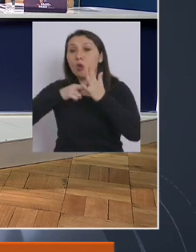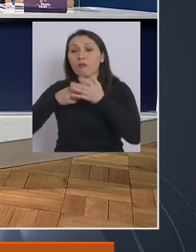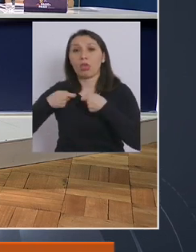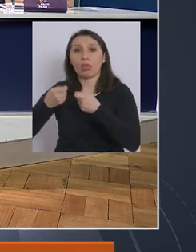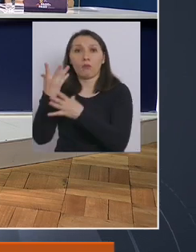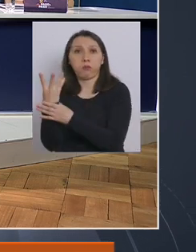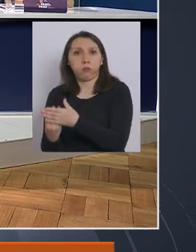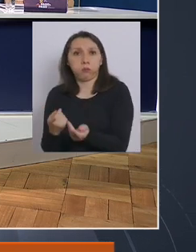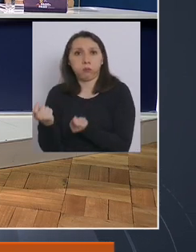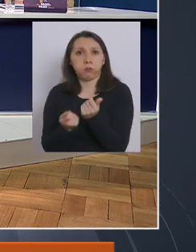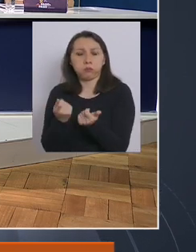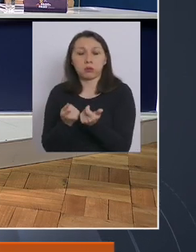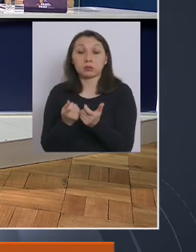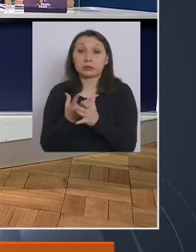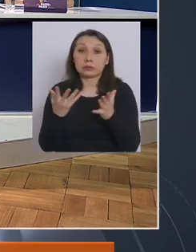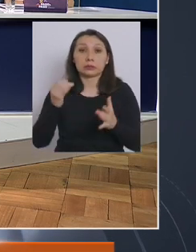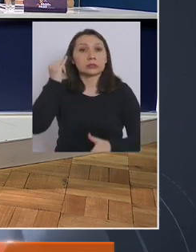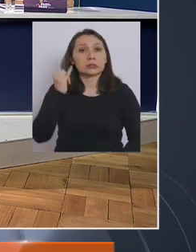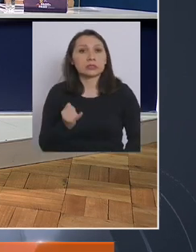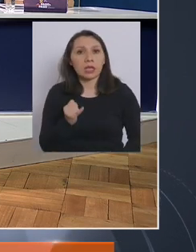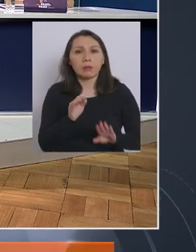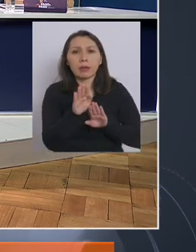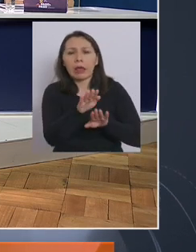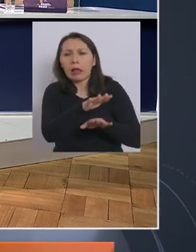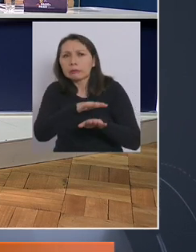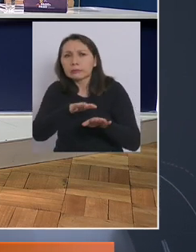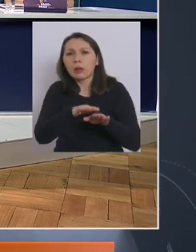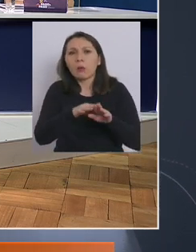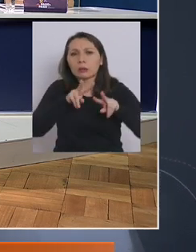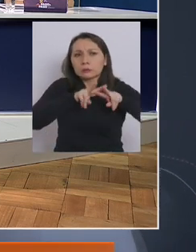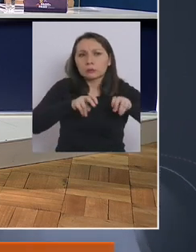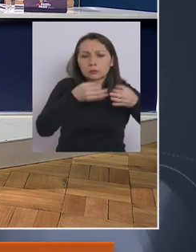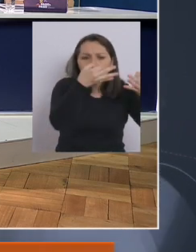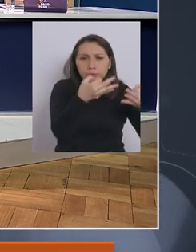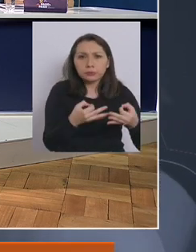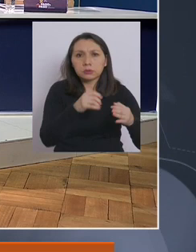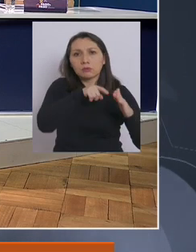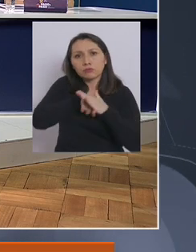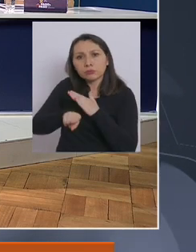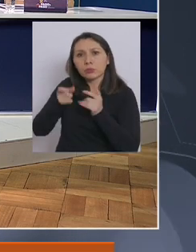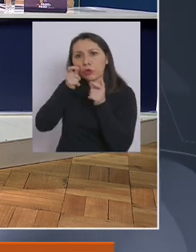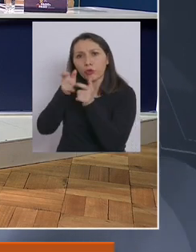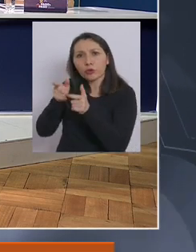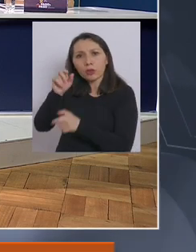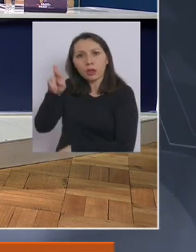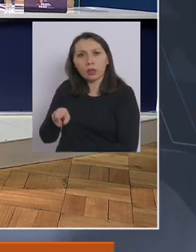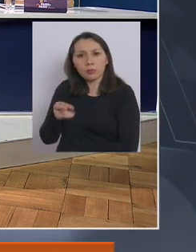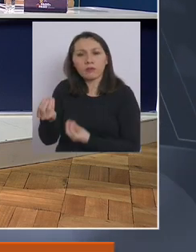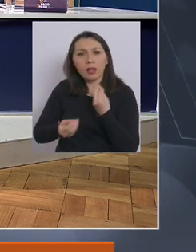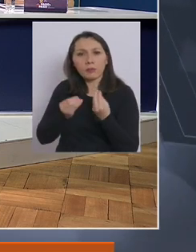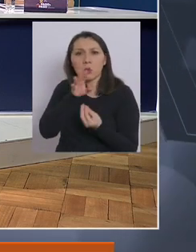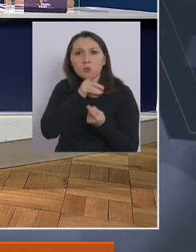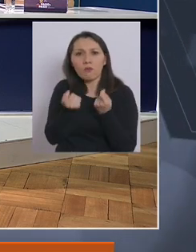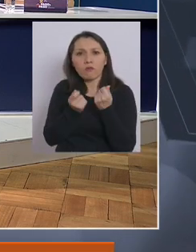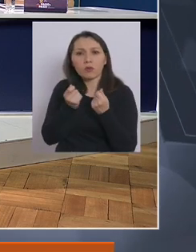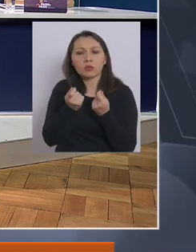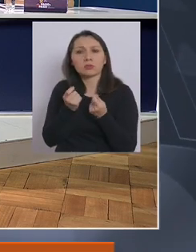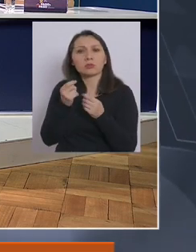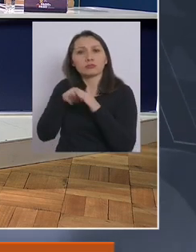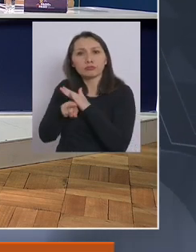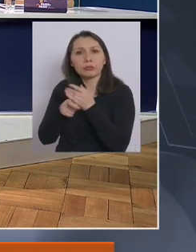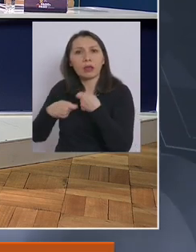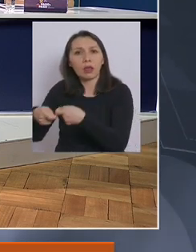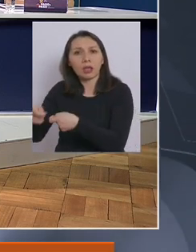financieros y además estuvo siempre la sombra de estas auditorías que hizo la Contraloría por el uso de recursos en